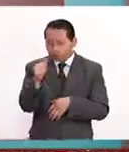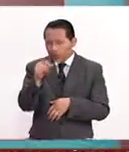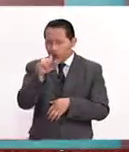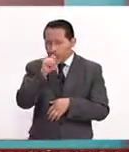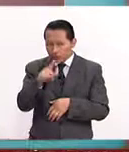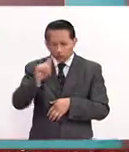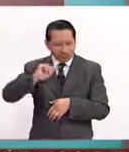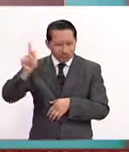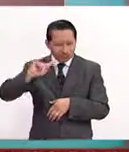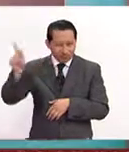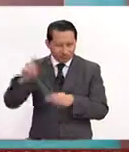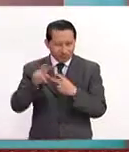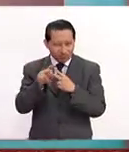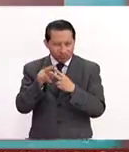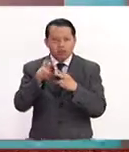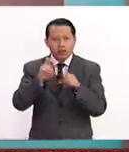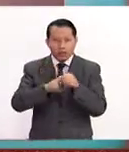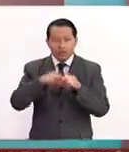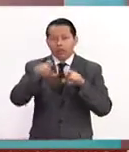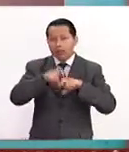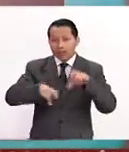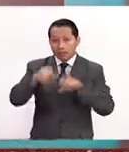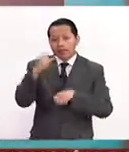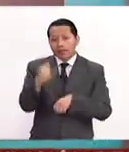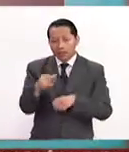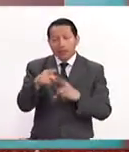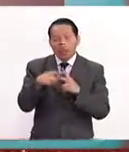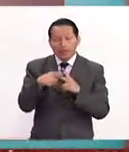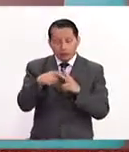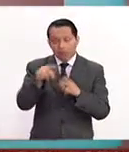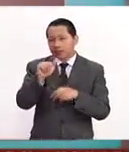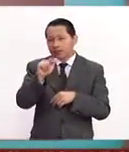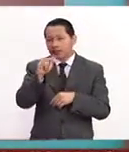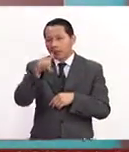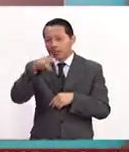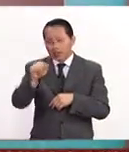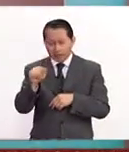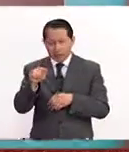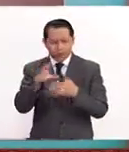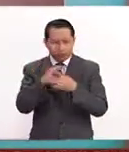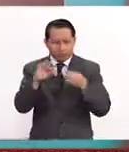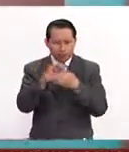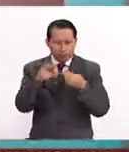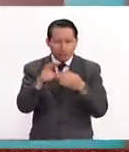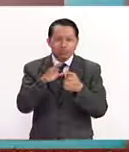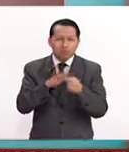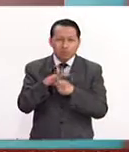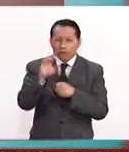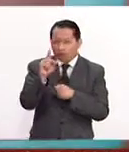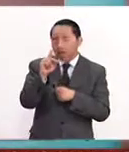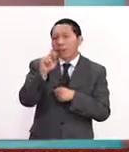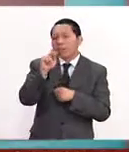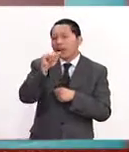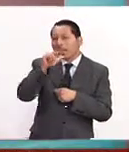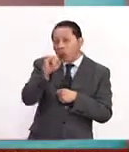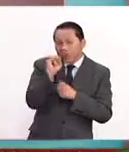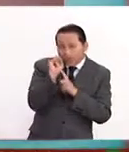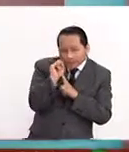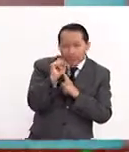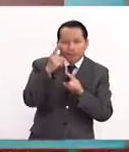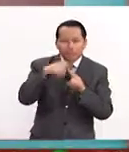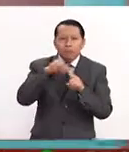son doctorados en química y en matemáticas aplicadas, que van a platicar de las partículas, de los gases, de los